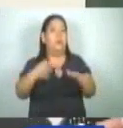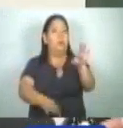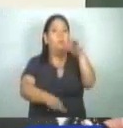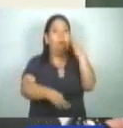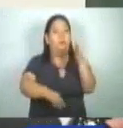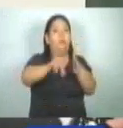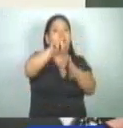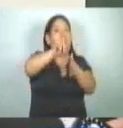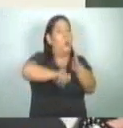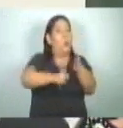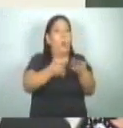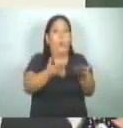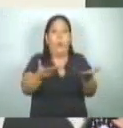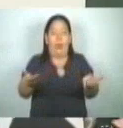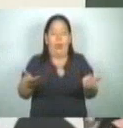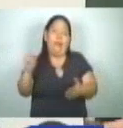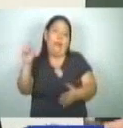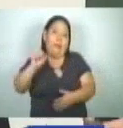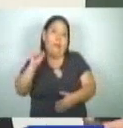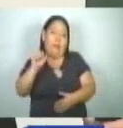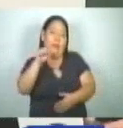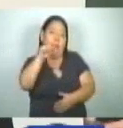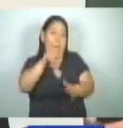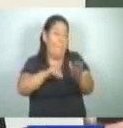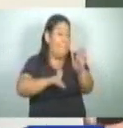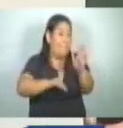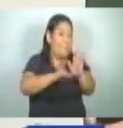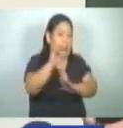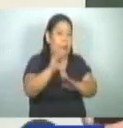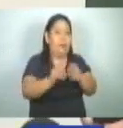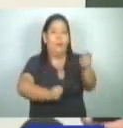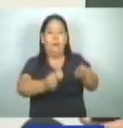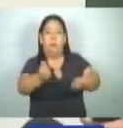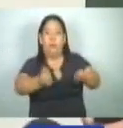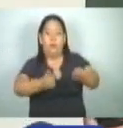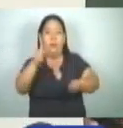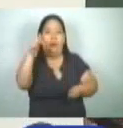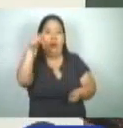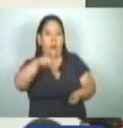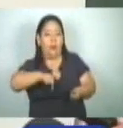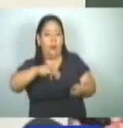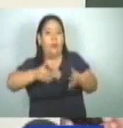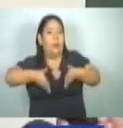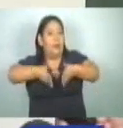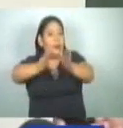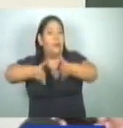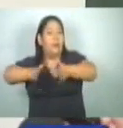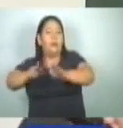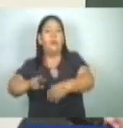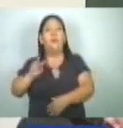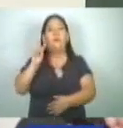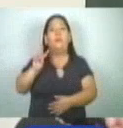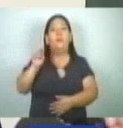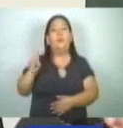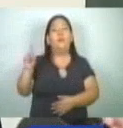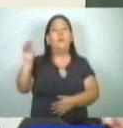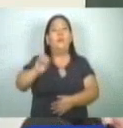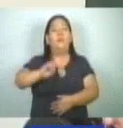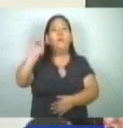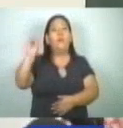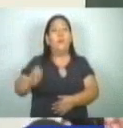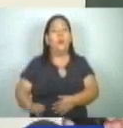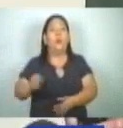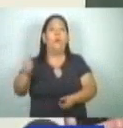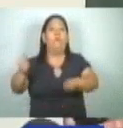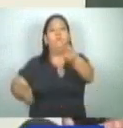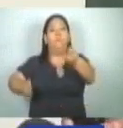vehículos particulares. Claro que este es el grueso de los vehículos que se mueven en nuestras arterias. El 21% ha sido a vehículos